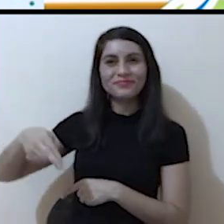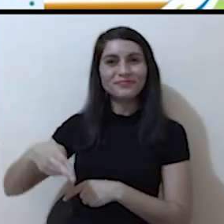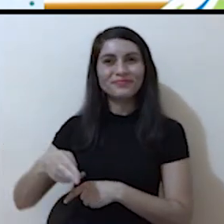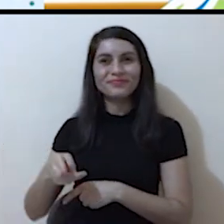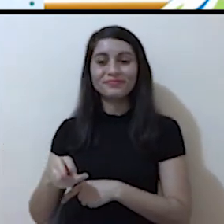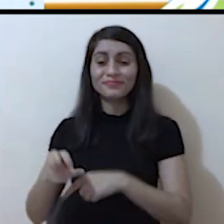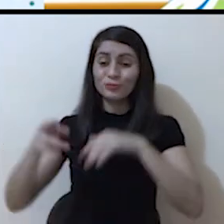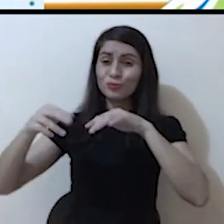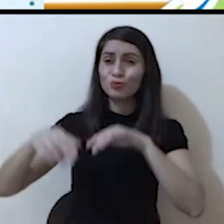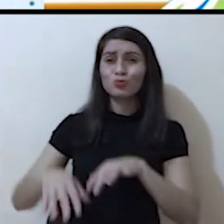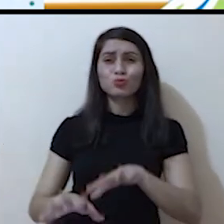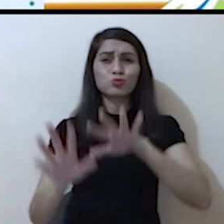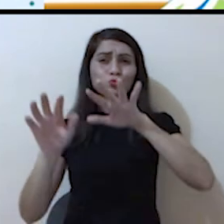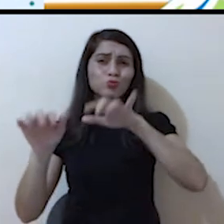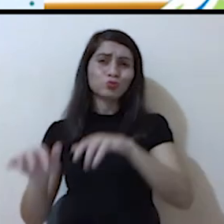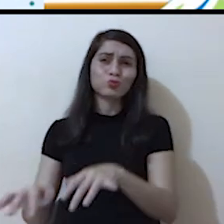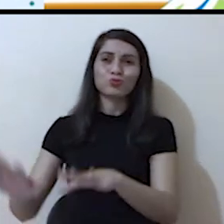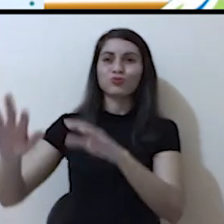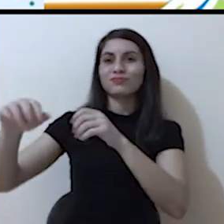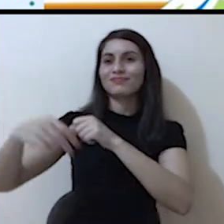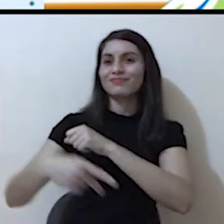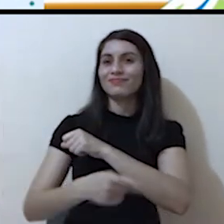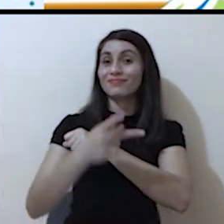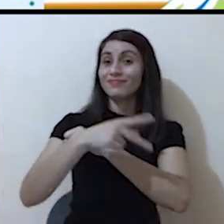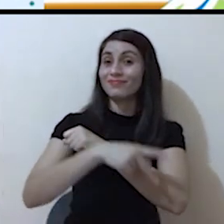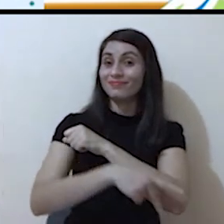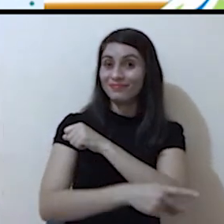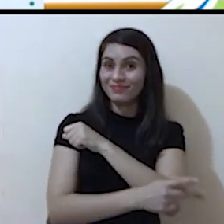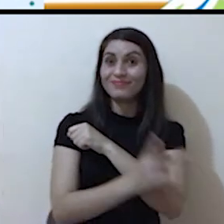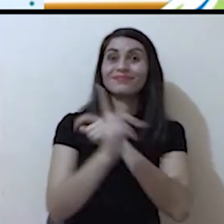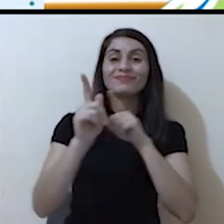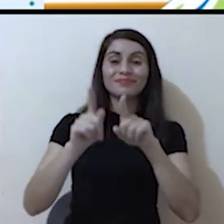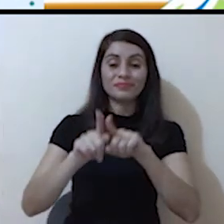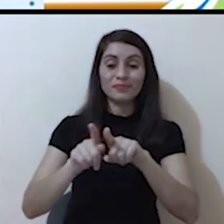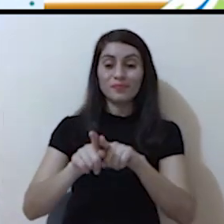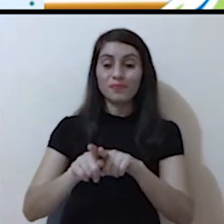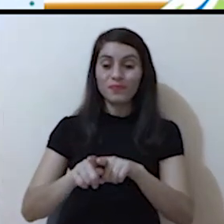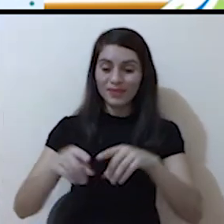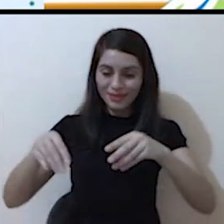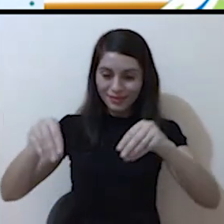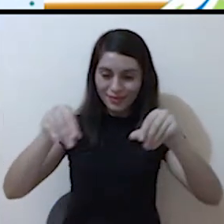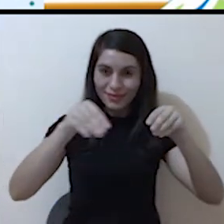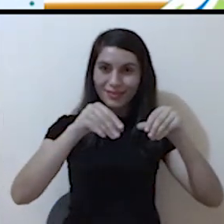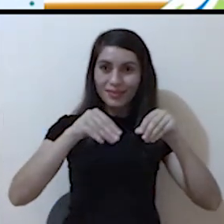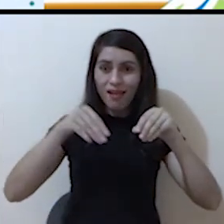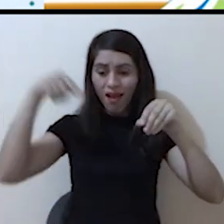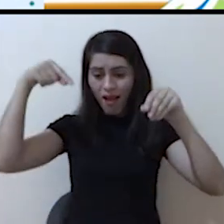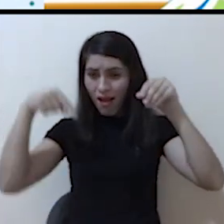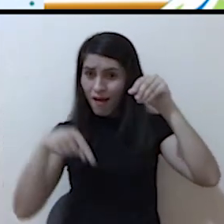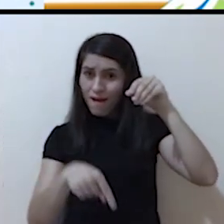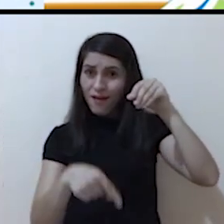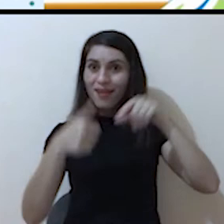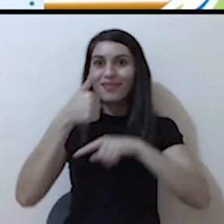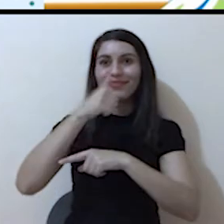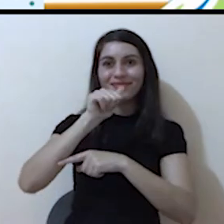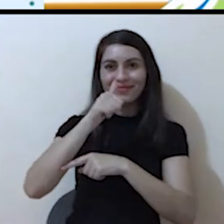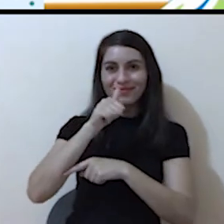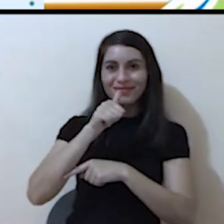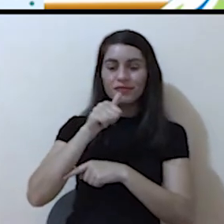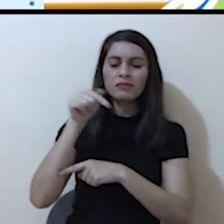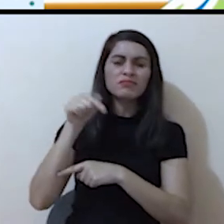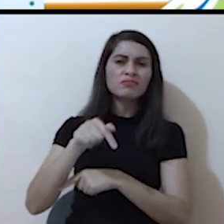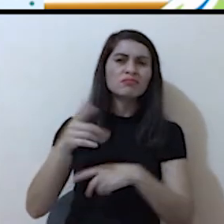encontrar agua en mares y océanos, agua debajo de la tierra. Toda esta agua es